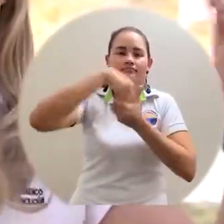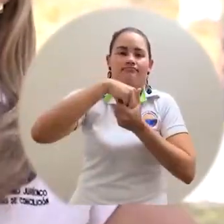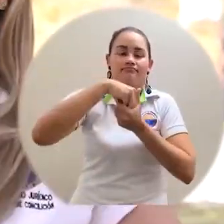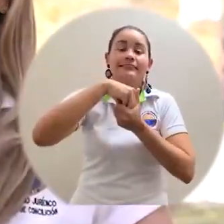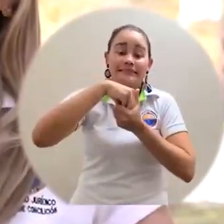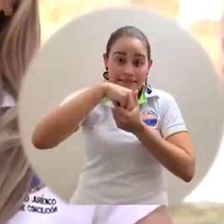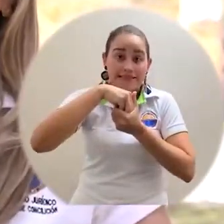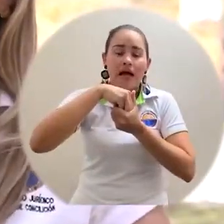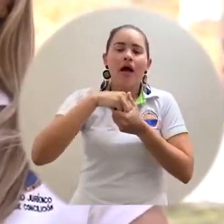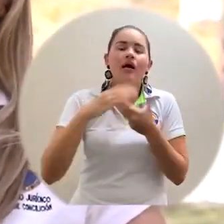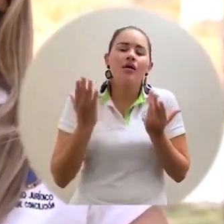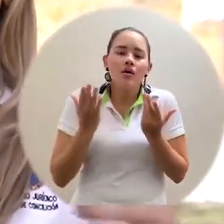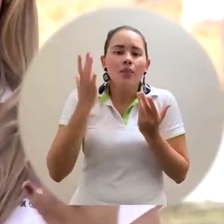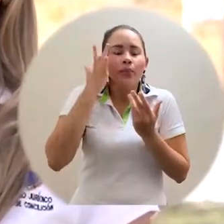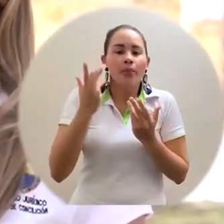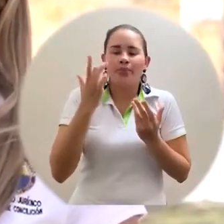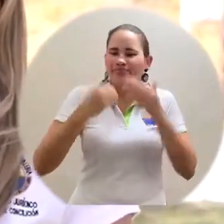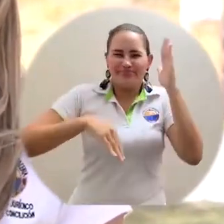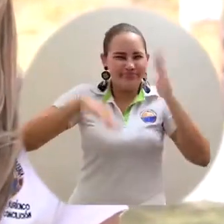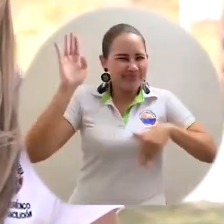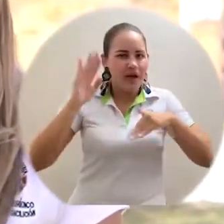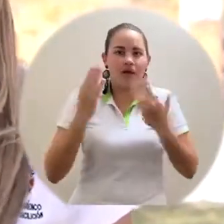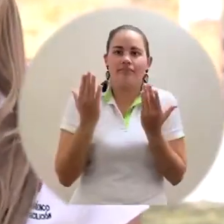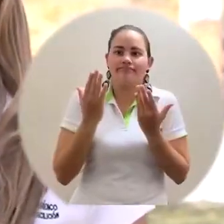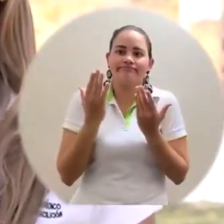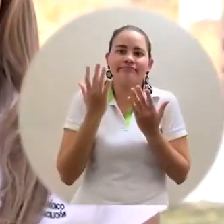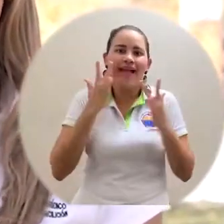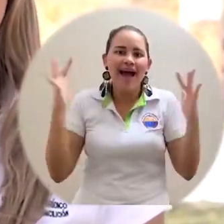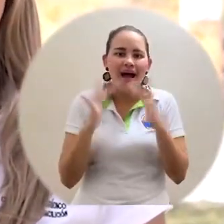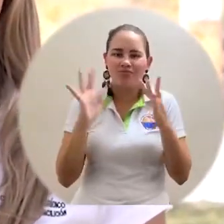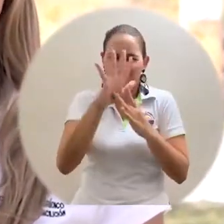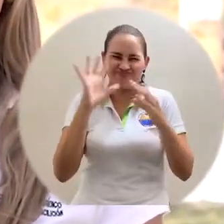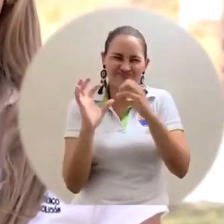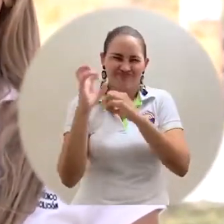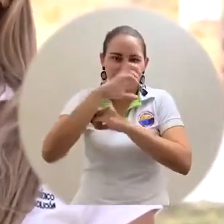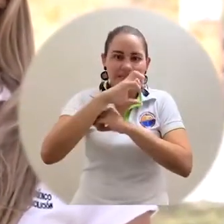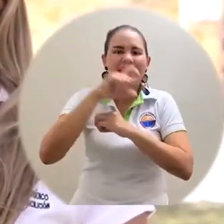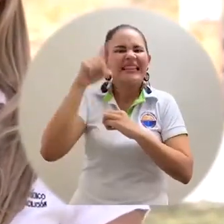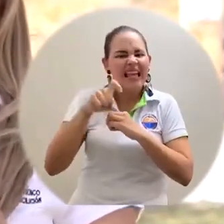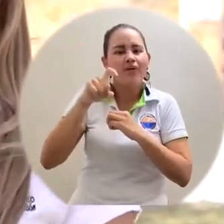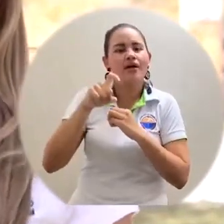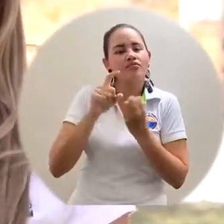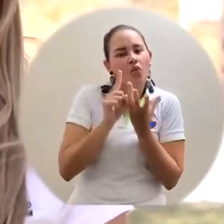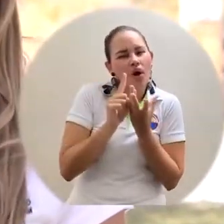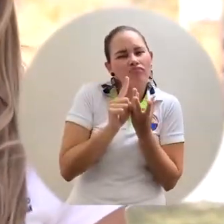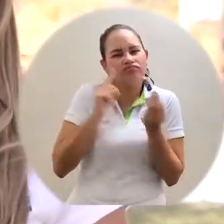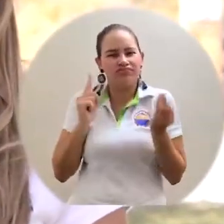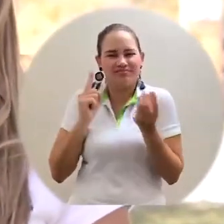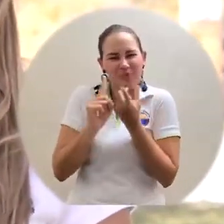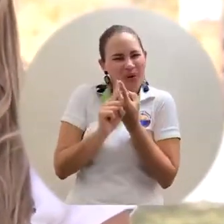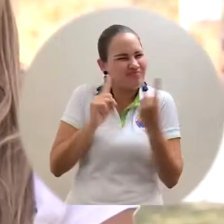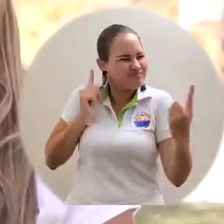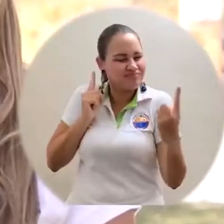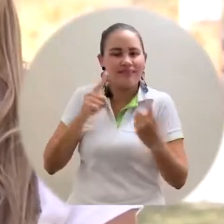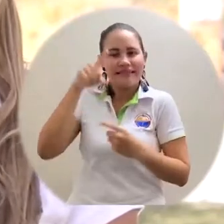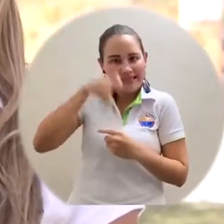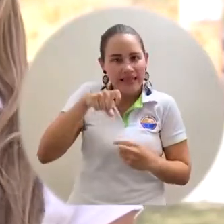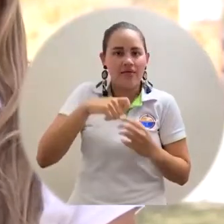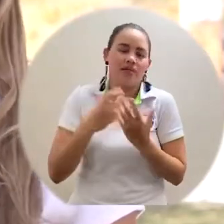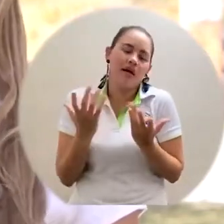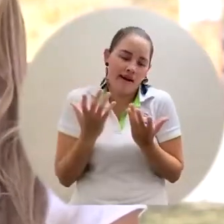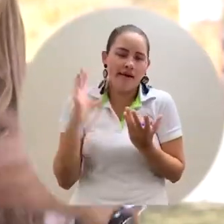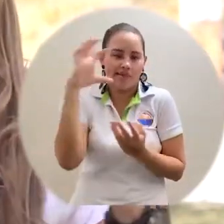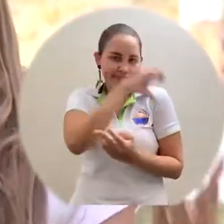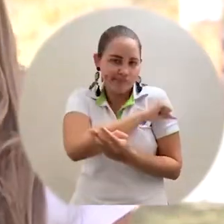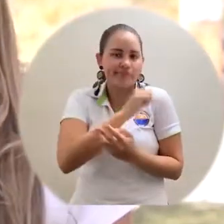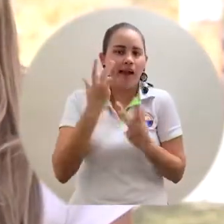sí, pero desde sus casas, porque lo recomendable en estos casos, específicamente para la pandemia, COVID-19,